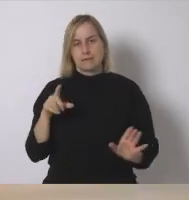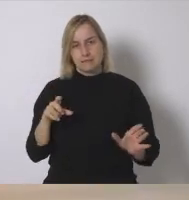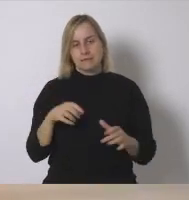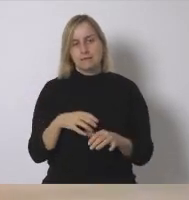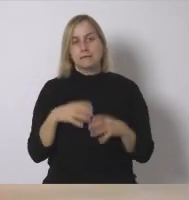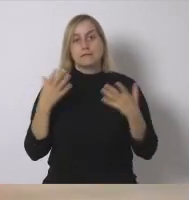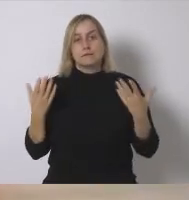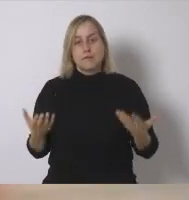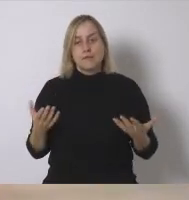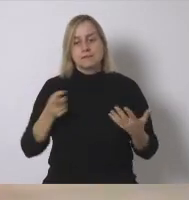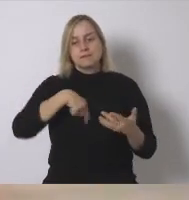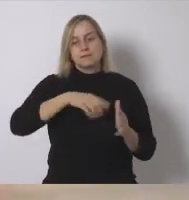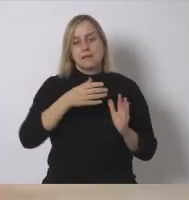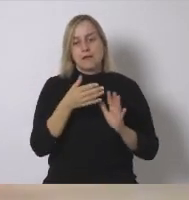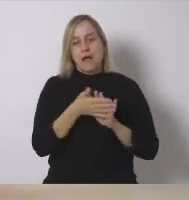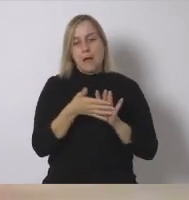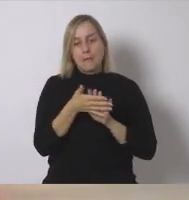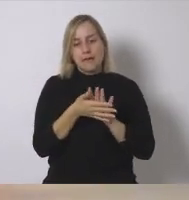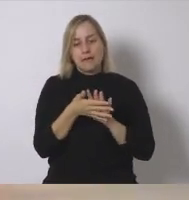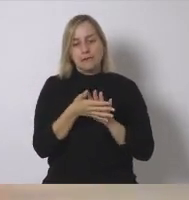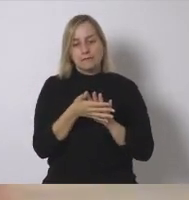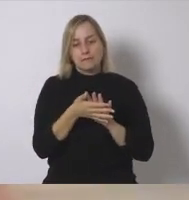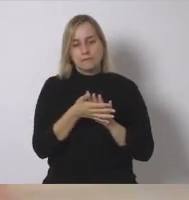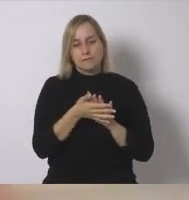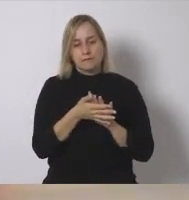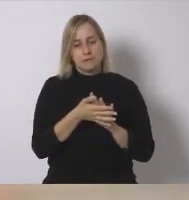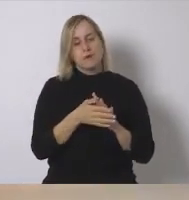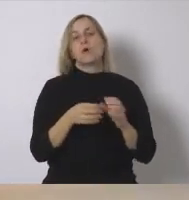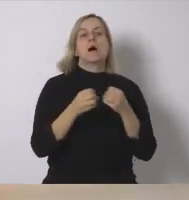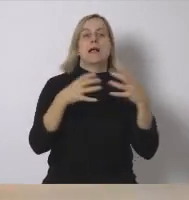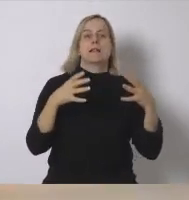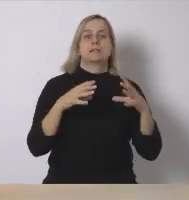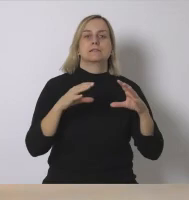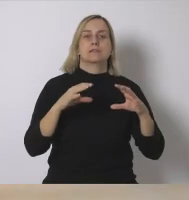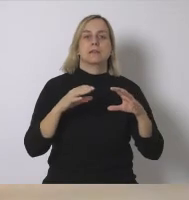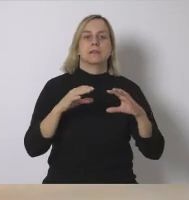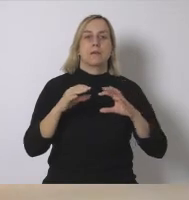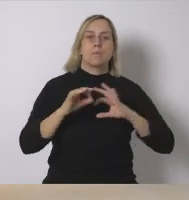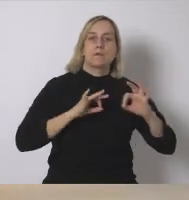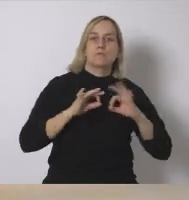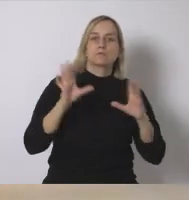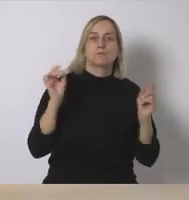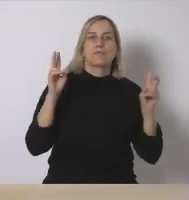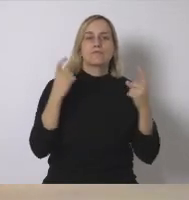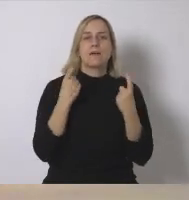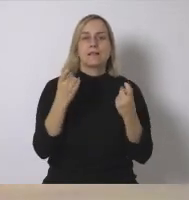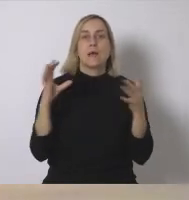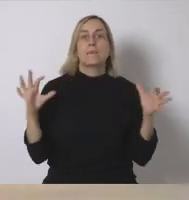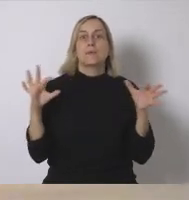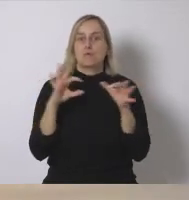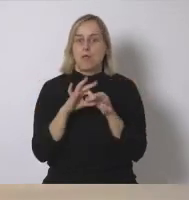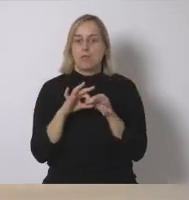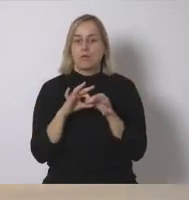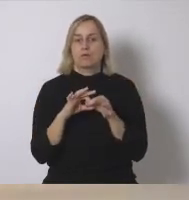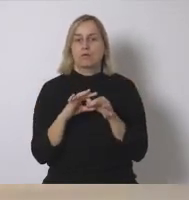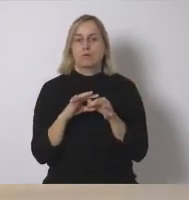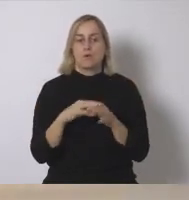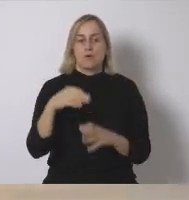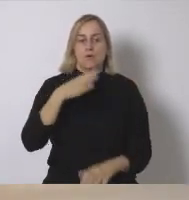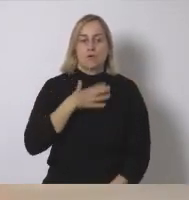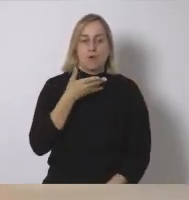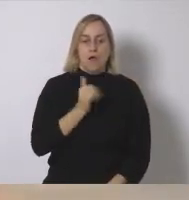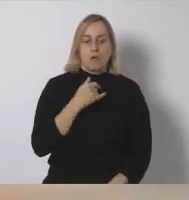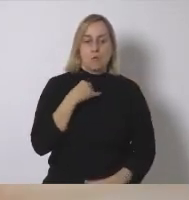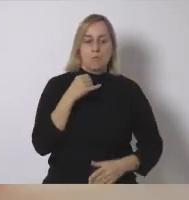ellos hablan como de energy performance o la vinculación entre yo tengo un